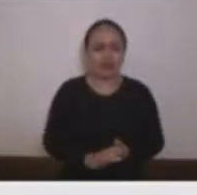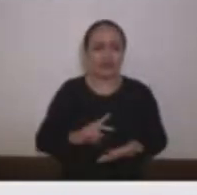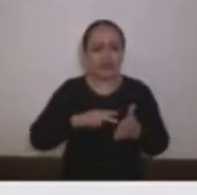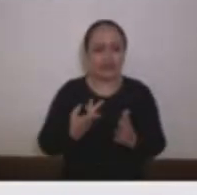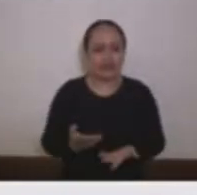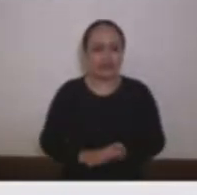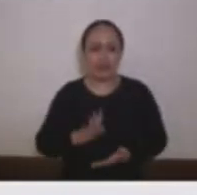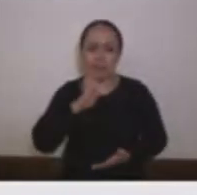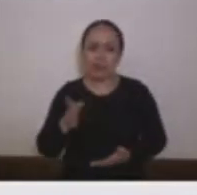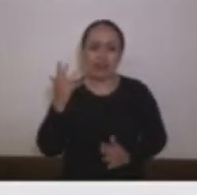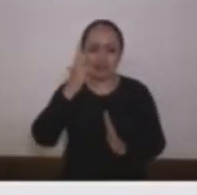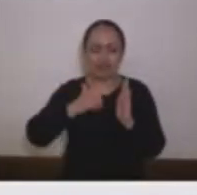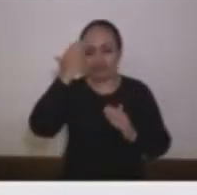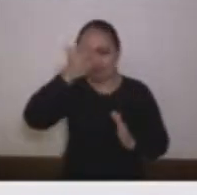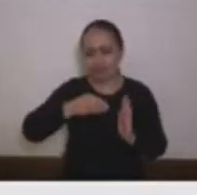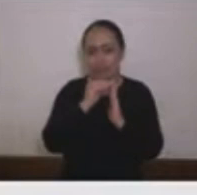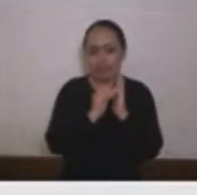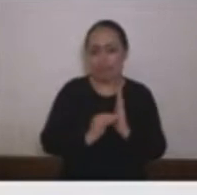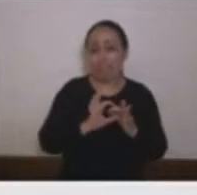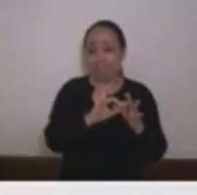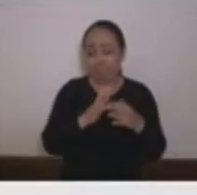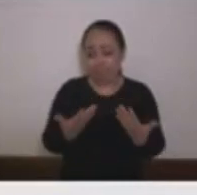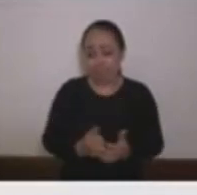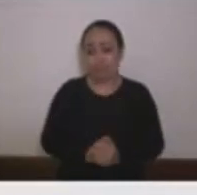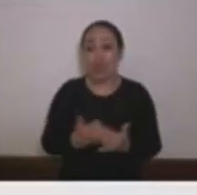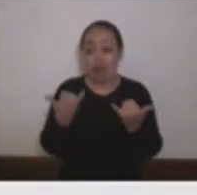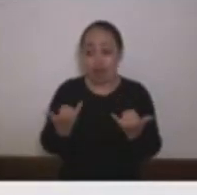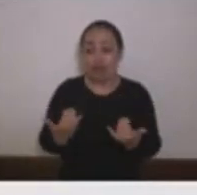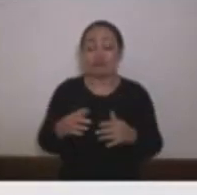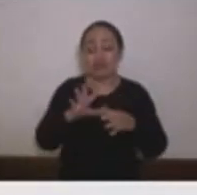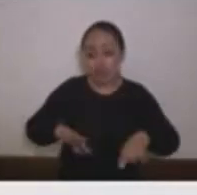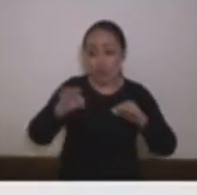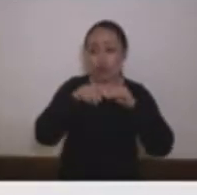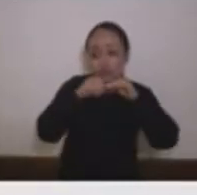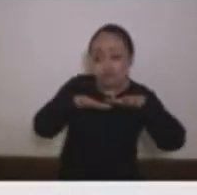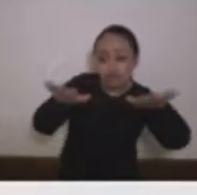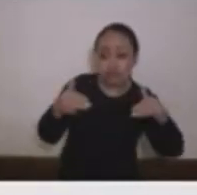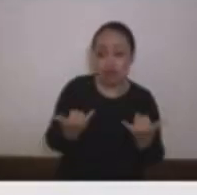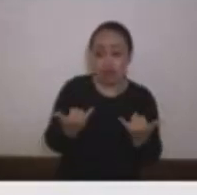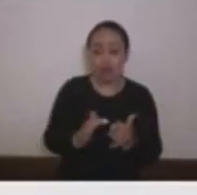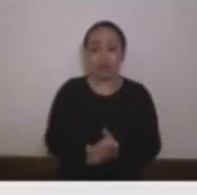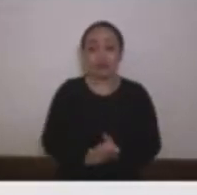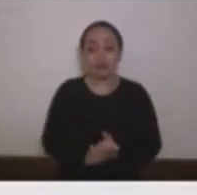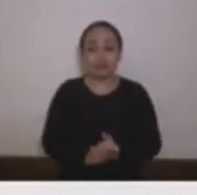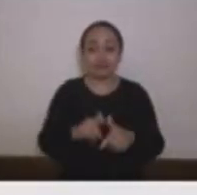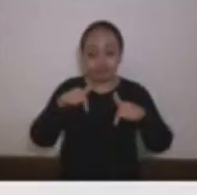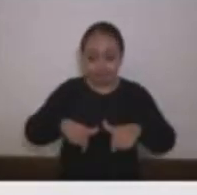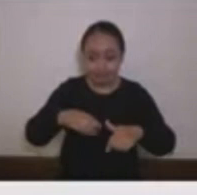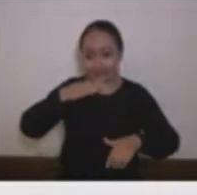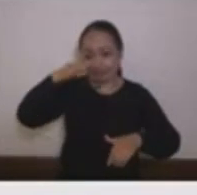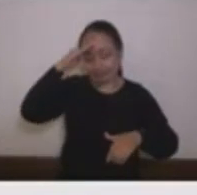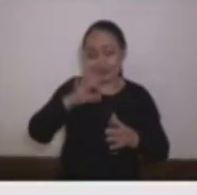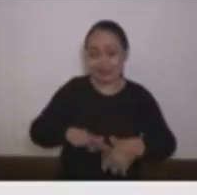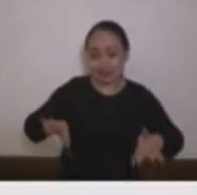este tipo de alertas es necesario que las hagamos en este momento lo que está en juego en la ciudad es el patrimonio público de los y